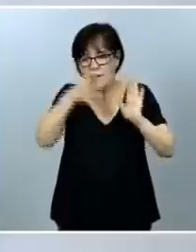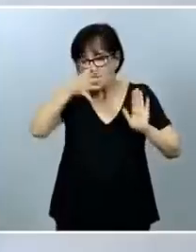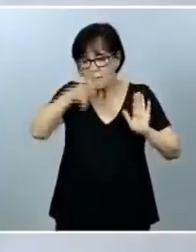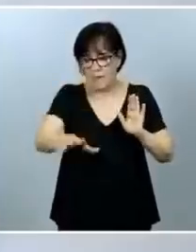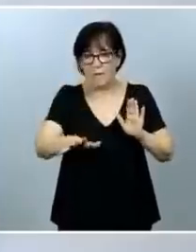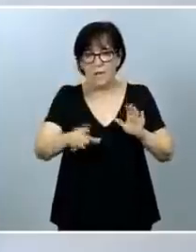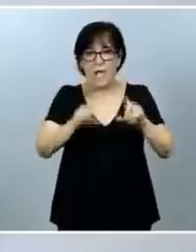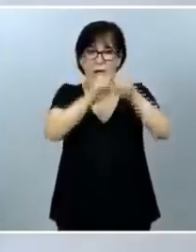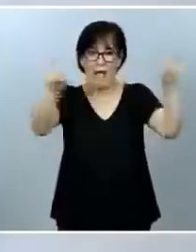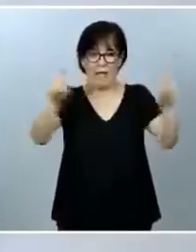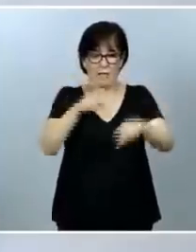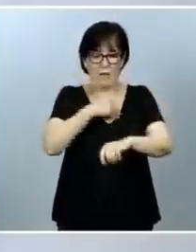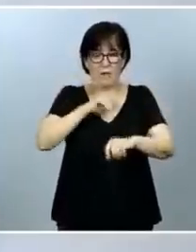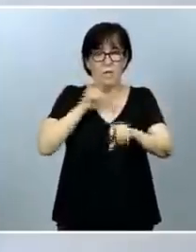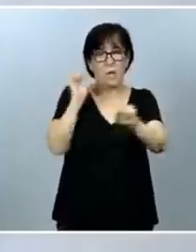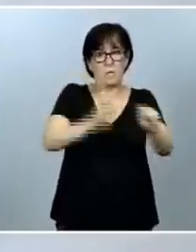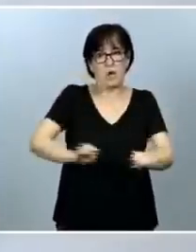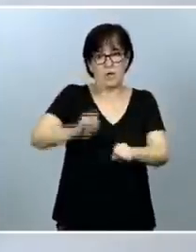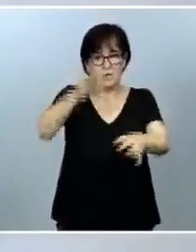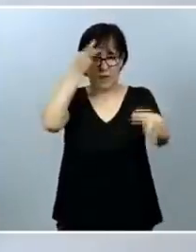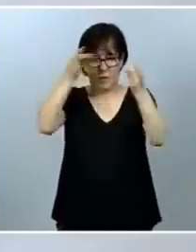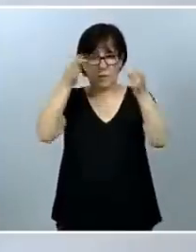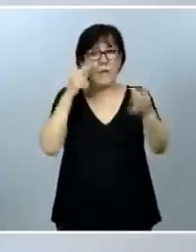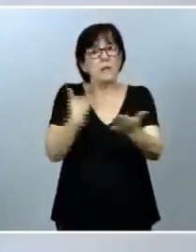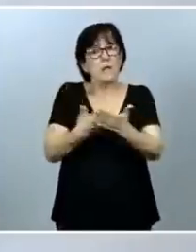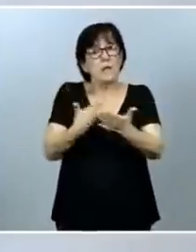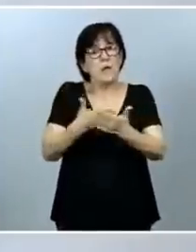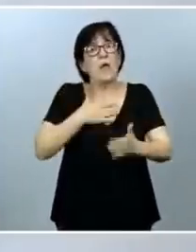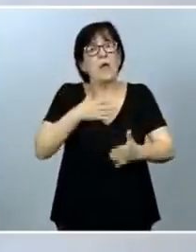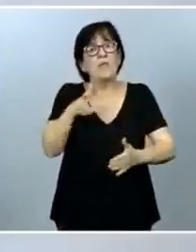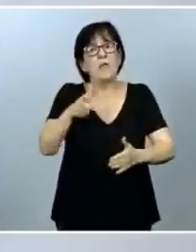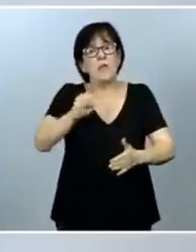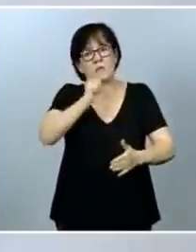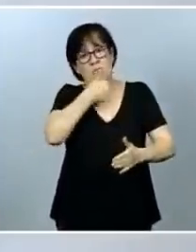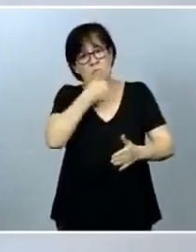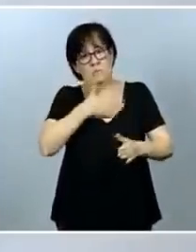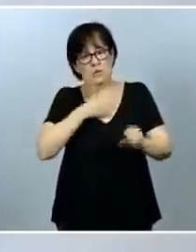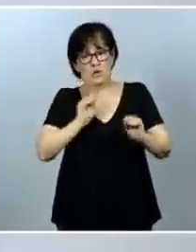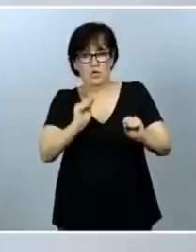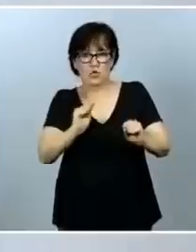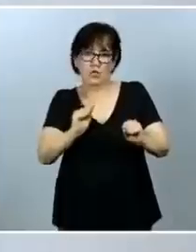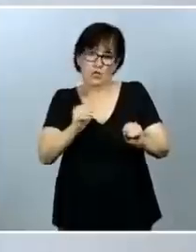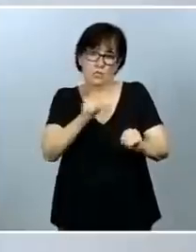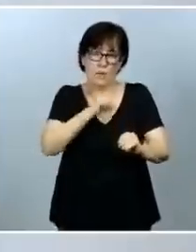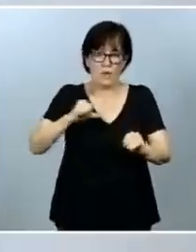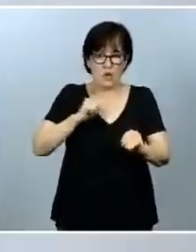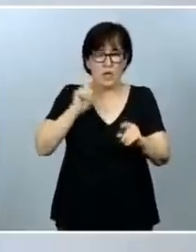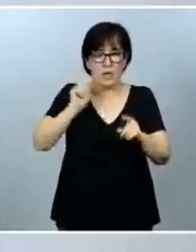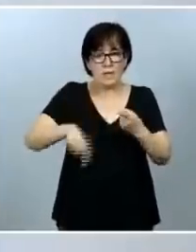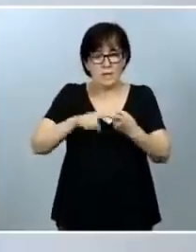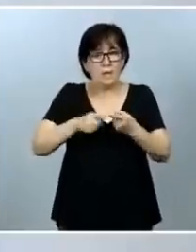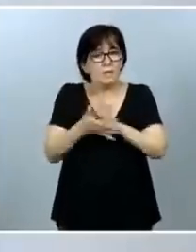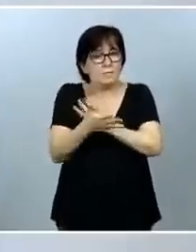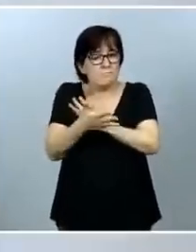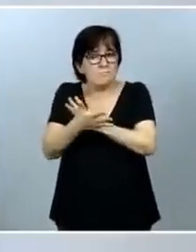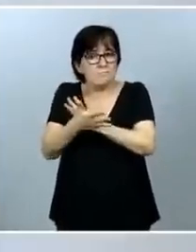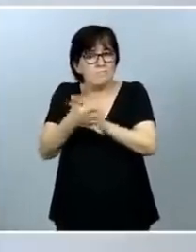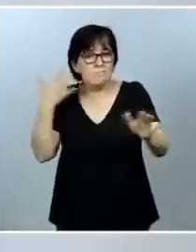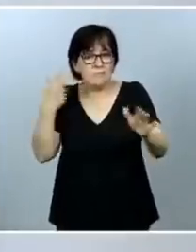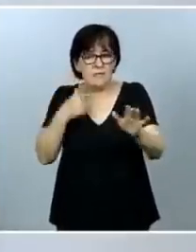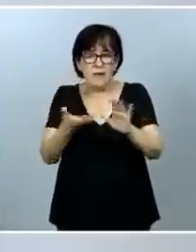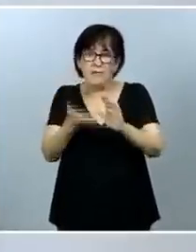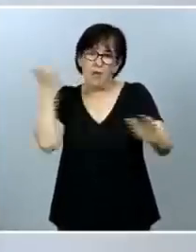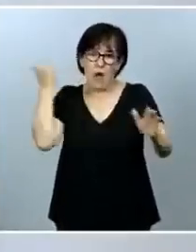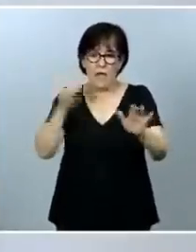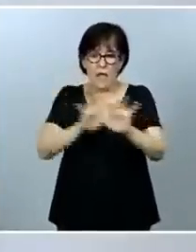Española de Protección de Datos, para garantizar el derecho a la protección de los datos personales, y sobre todo, la rápida retirada de Internet de los